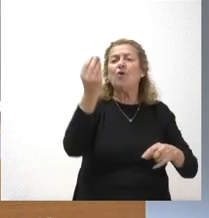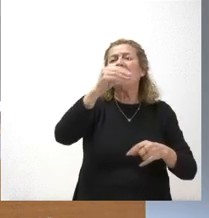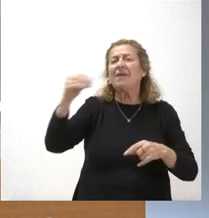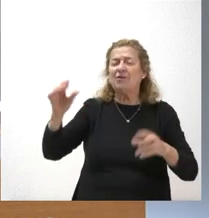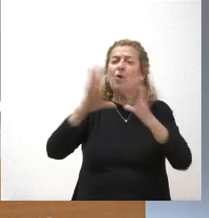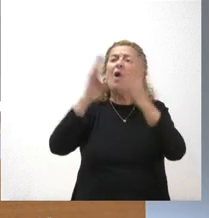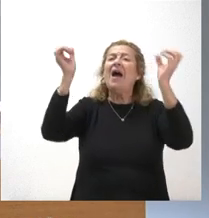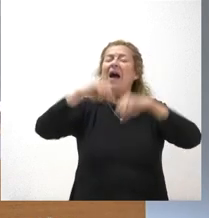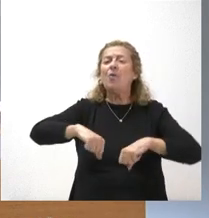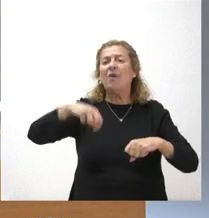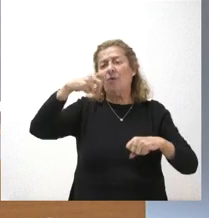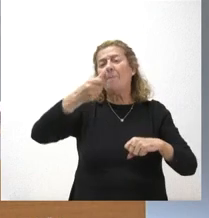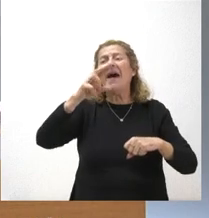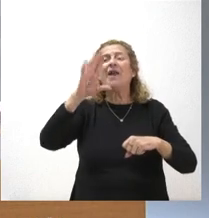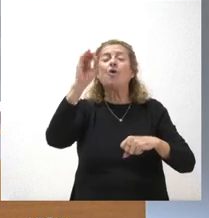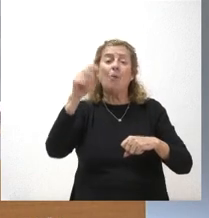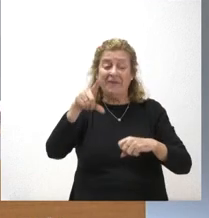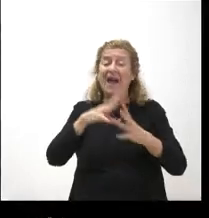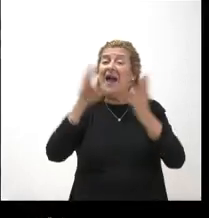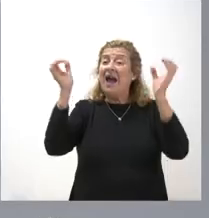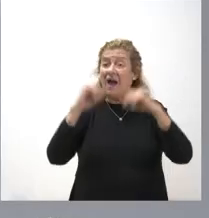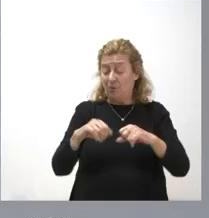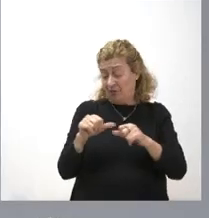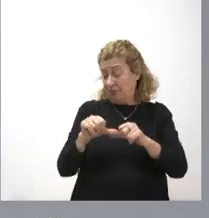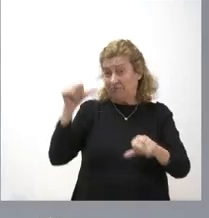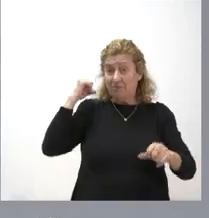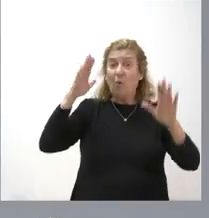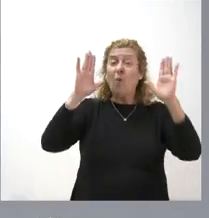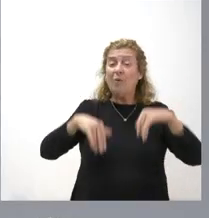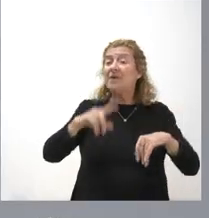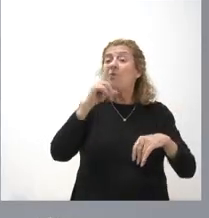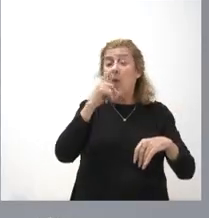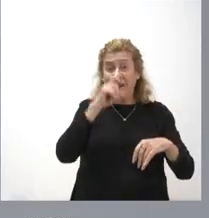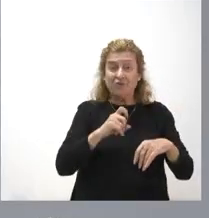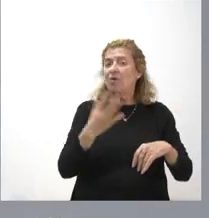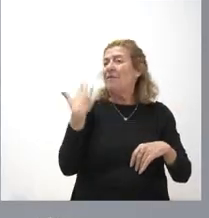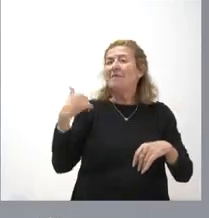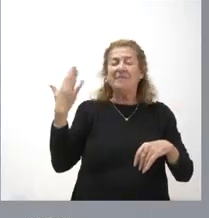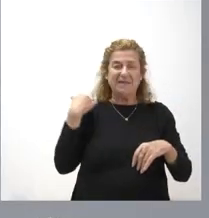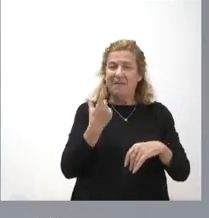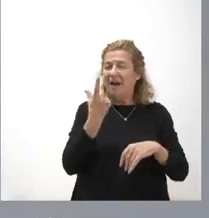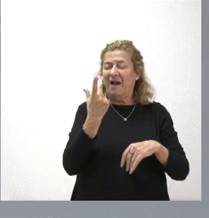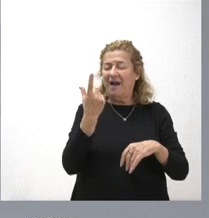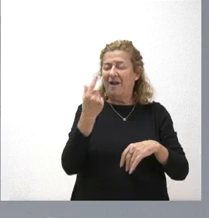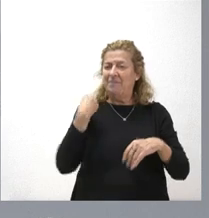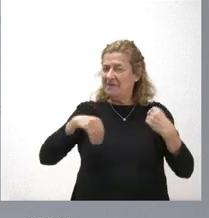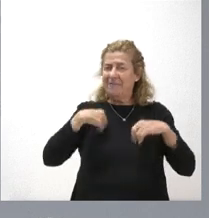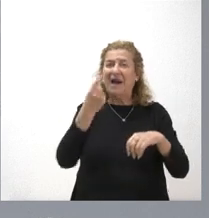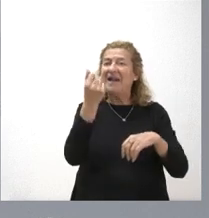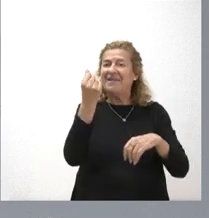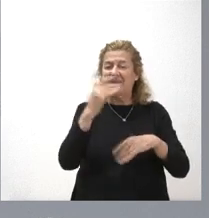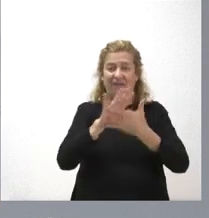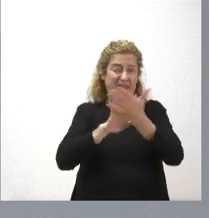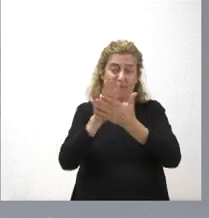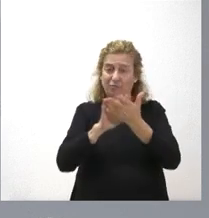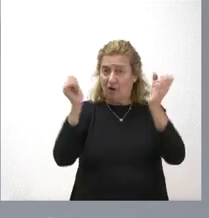El acuerdo marco parte de esta última anualidad es la misma cantidad fue lo que acordamos dentro de ese diálogo de esa